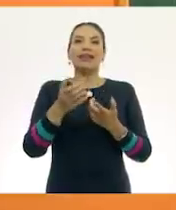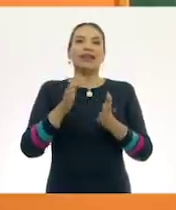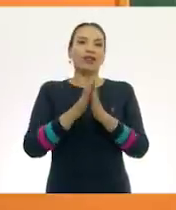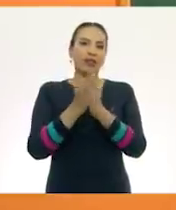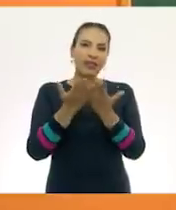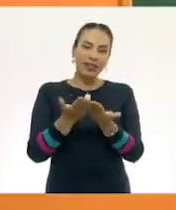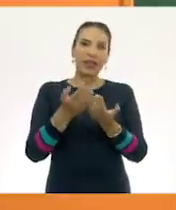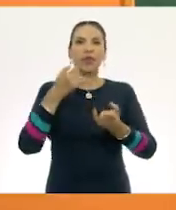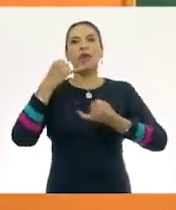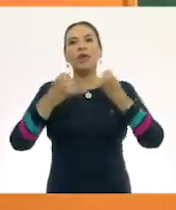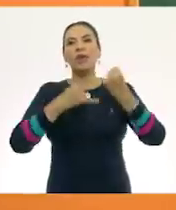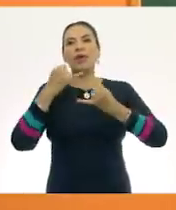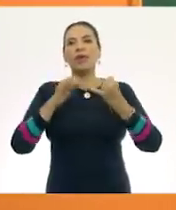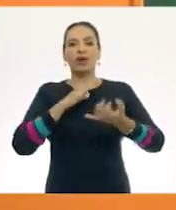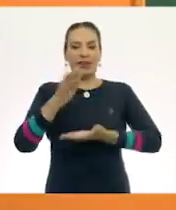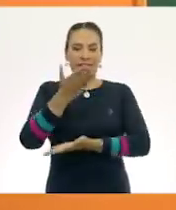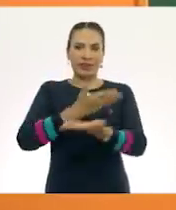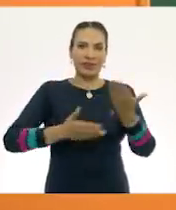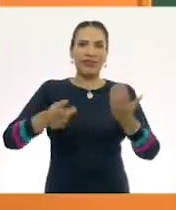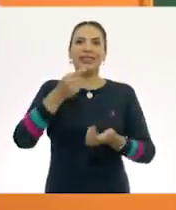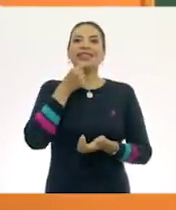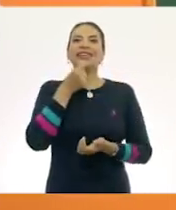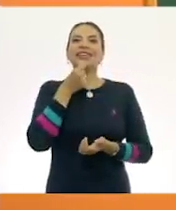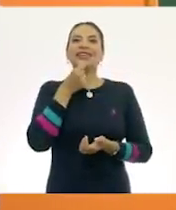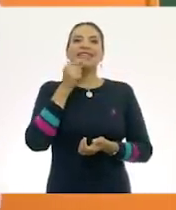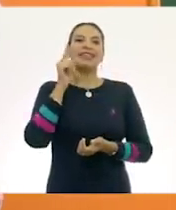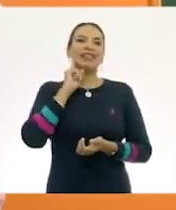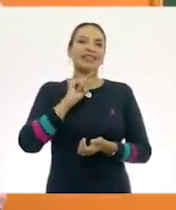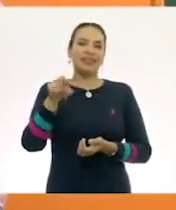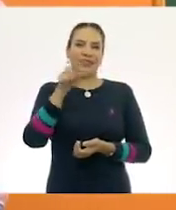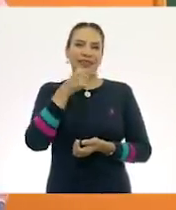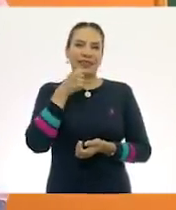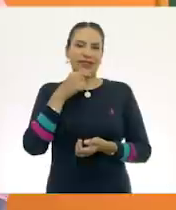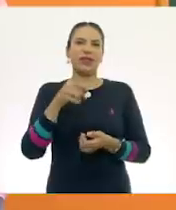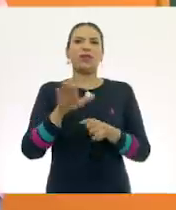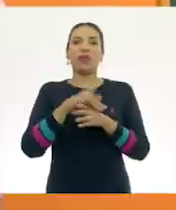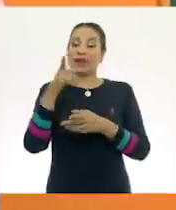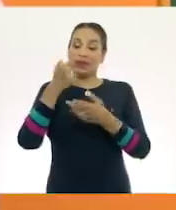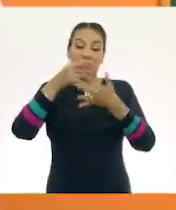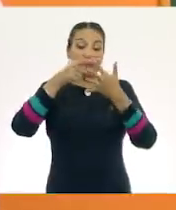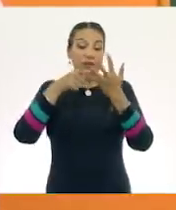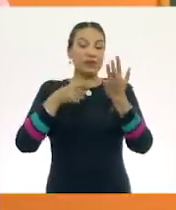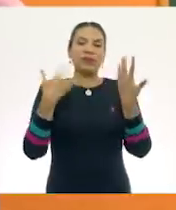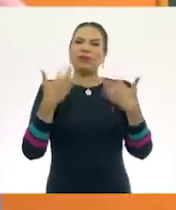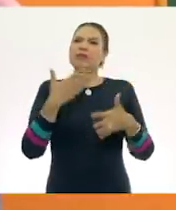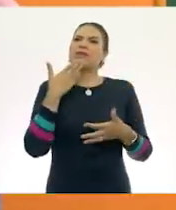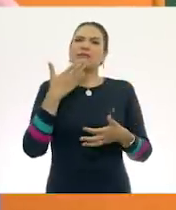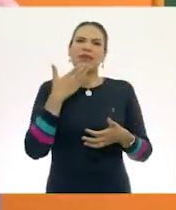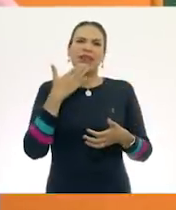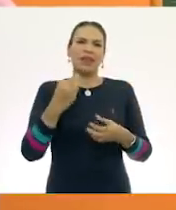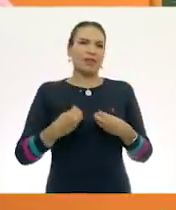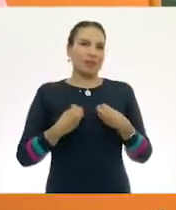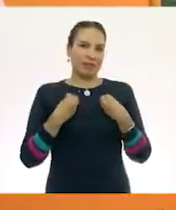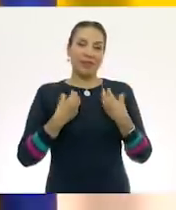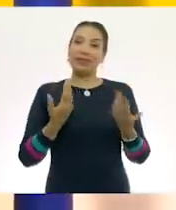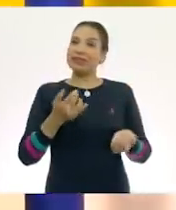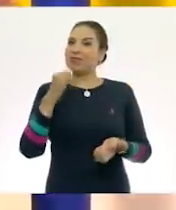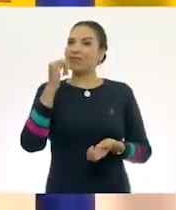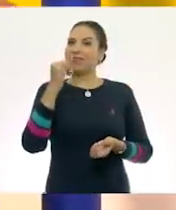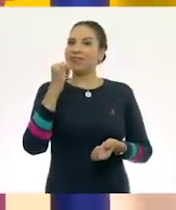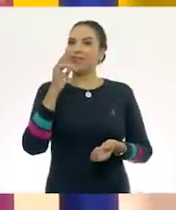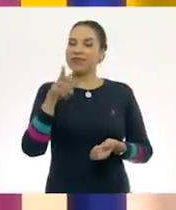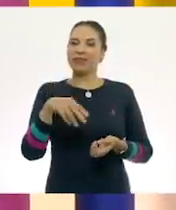libros o los juguetes para compartirlo con las niñas y con los niños. Esto de contar nos resuelve muchas cosas en la vida, ¿verdad? Sí,